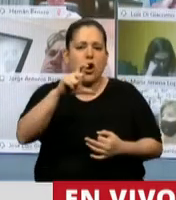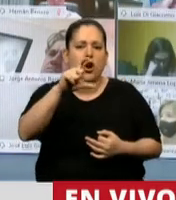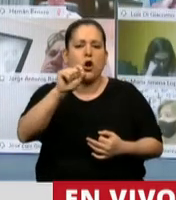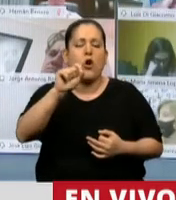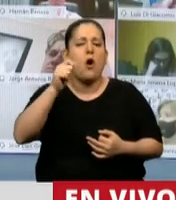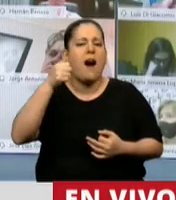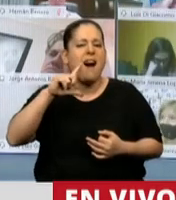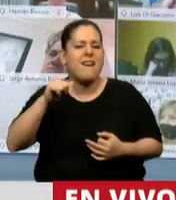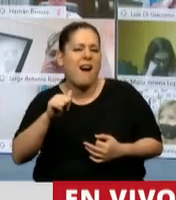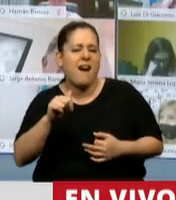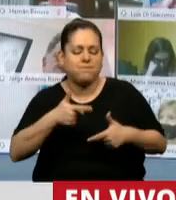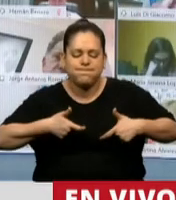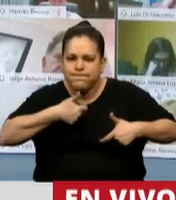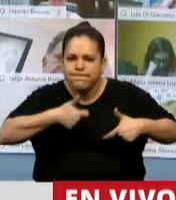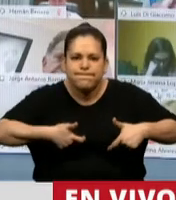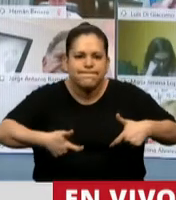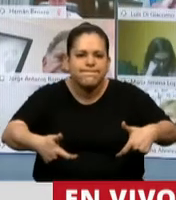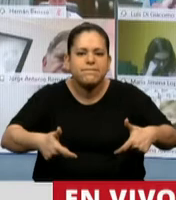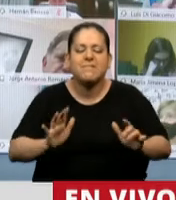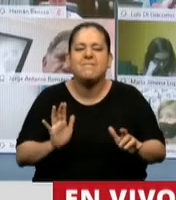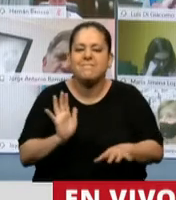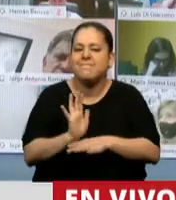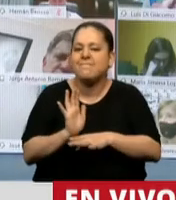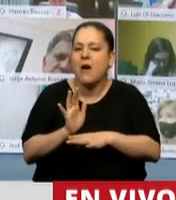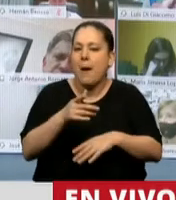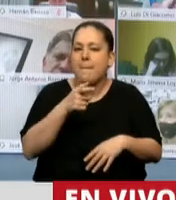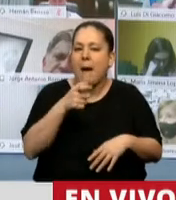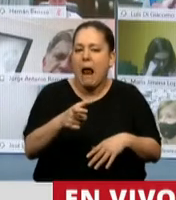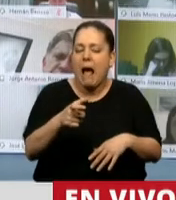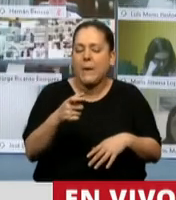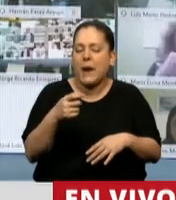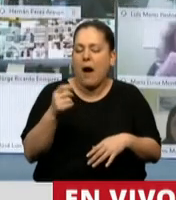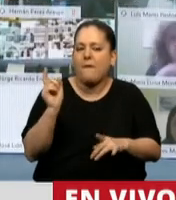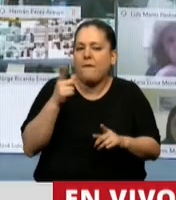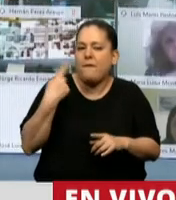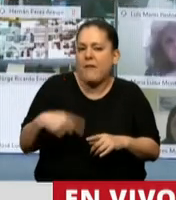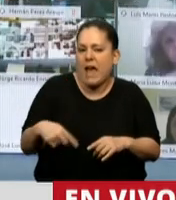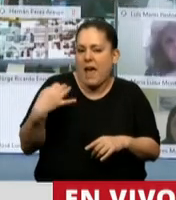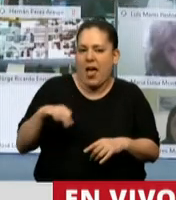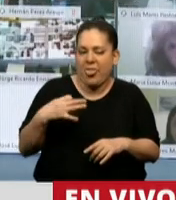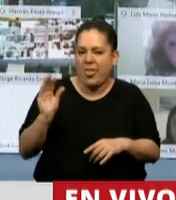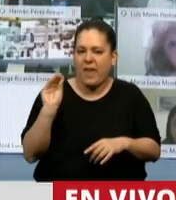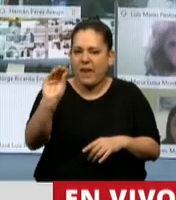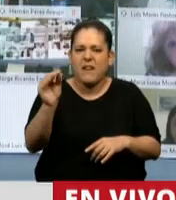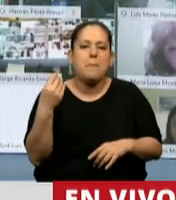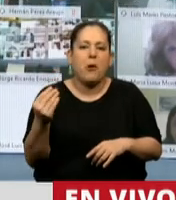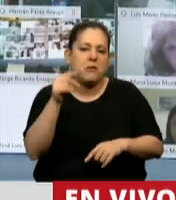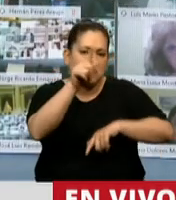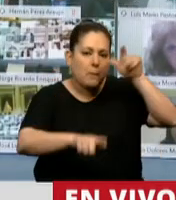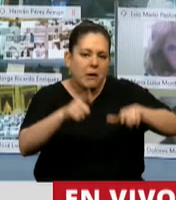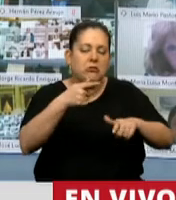inescrupulosos que evaden, que trafican, que